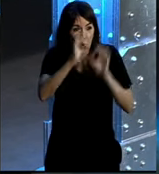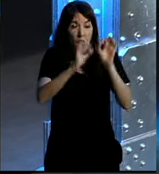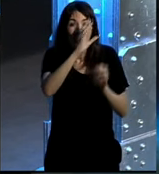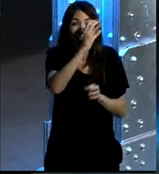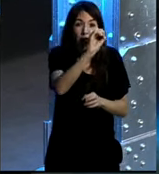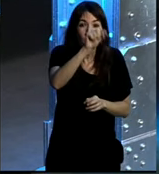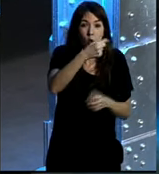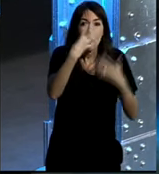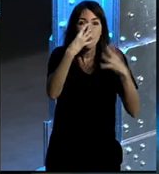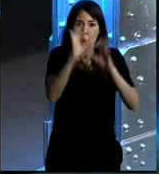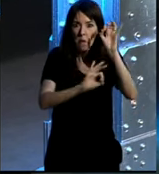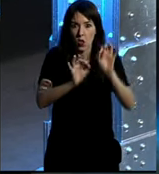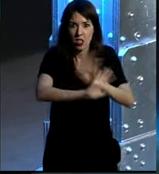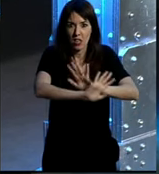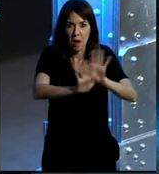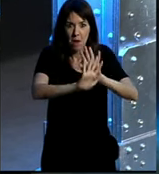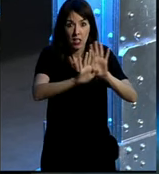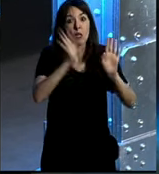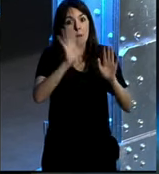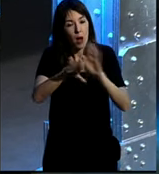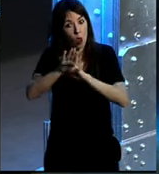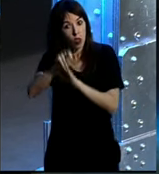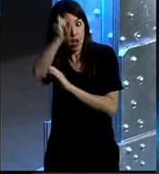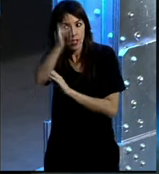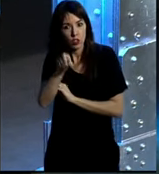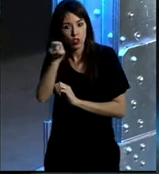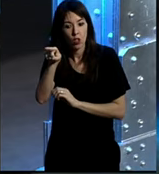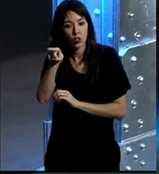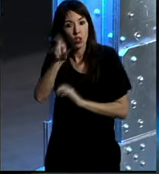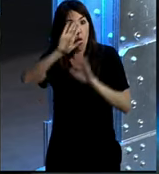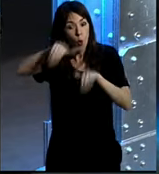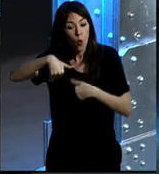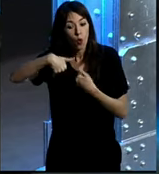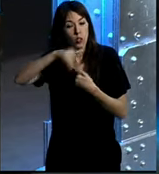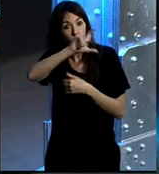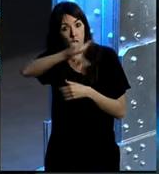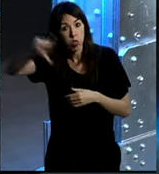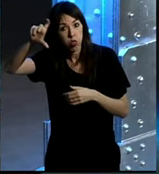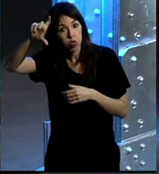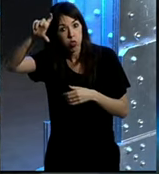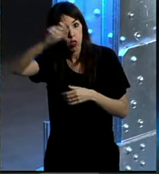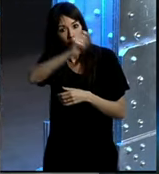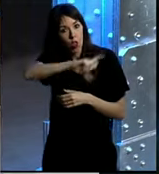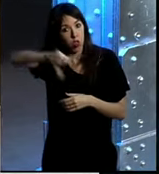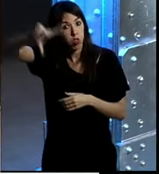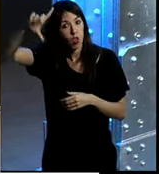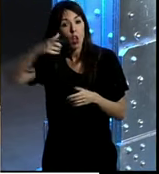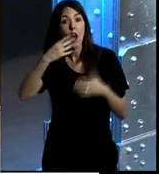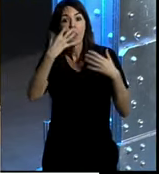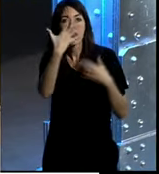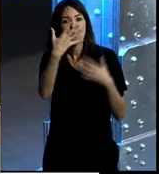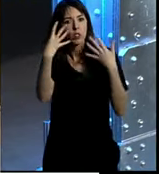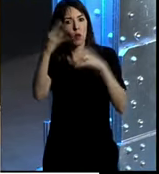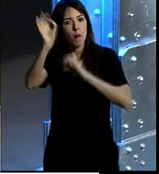0,9 por ciento en concreto. Sin embargo, en el lado de la derecha vemos, en la última ola, como ya es más del 59 por ciento de la